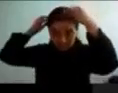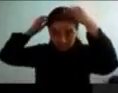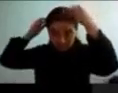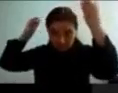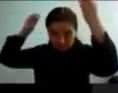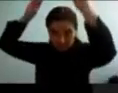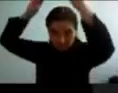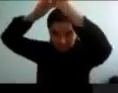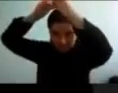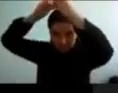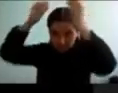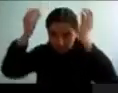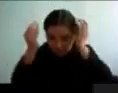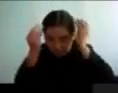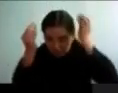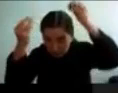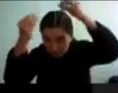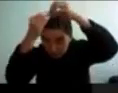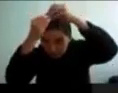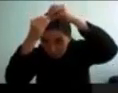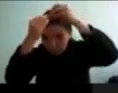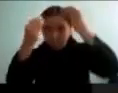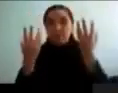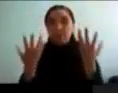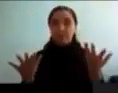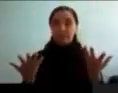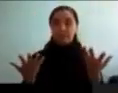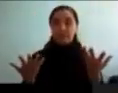momento la pupila está muy dilatada. Y eso pasa cuando estamos